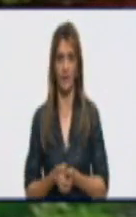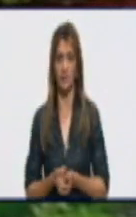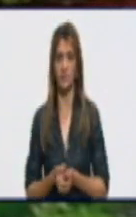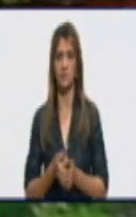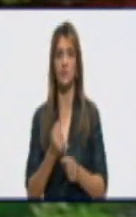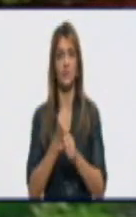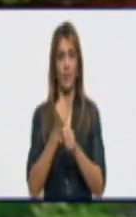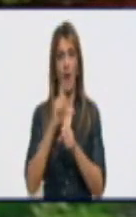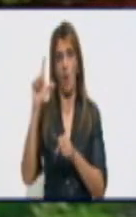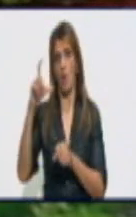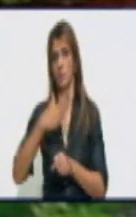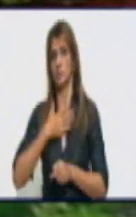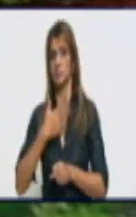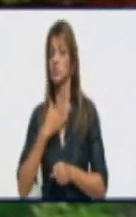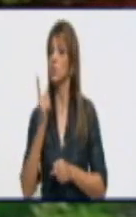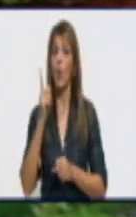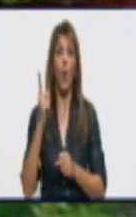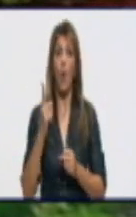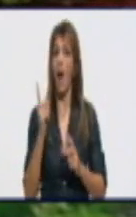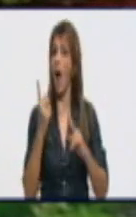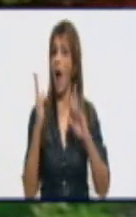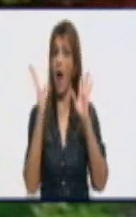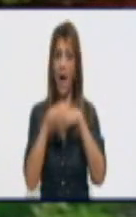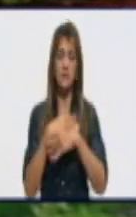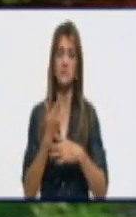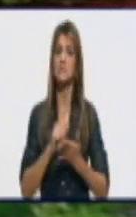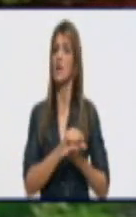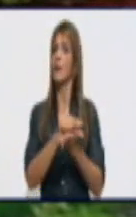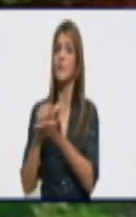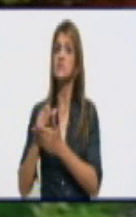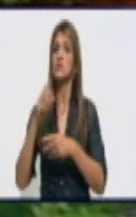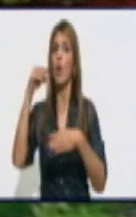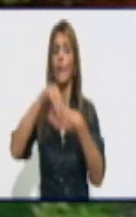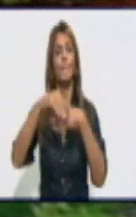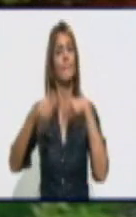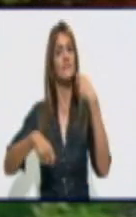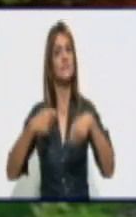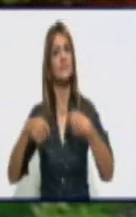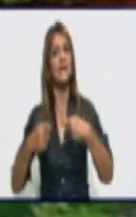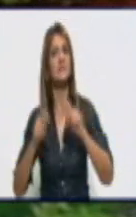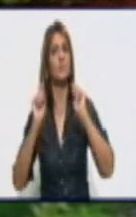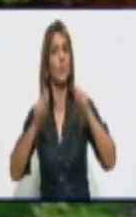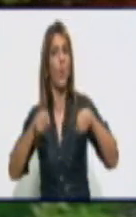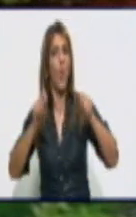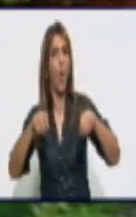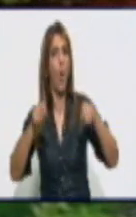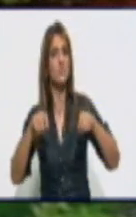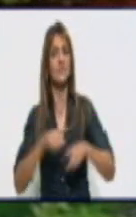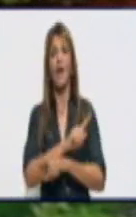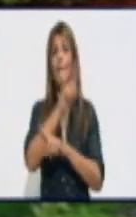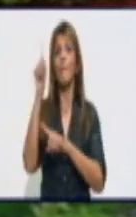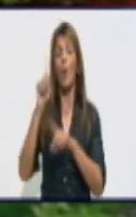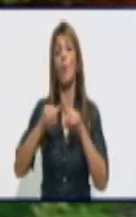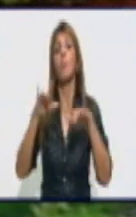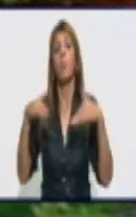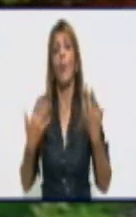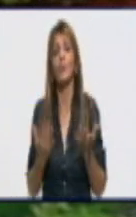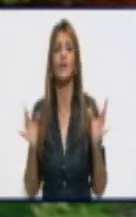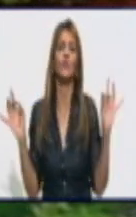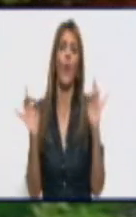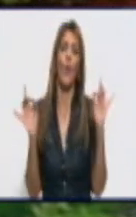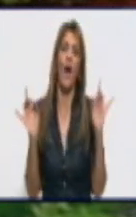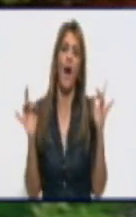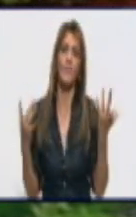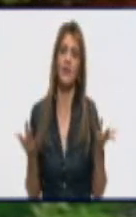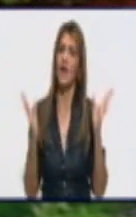están brindando servicio los bicitaxis, no están brindando servicio los coches, no están brindando servicio nada, porque no hay cambio, todavía no